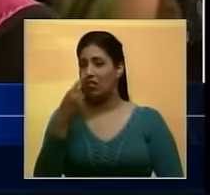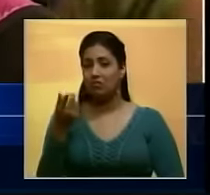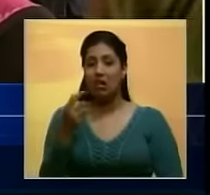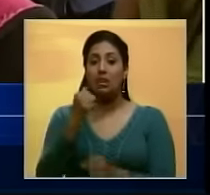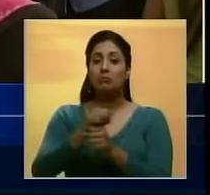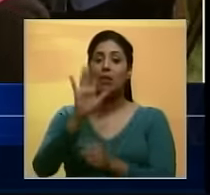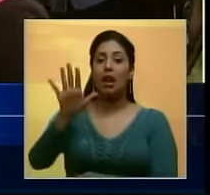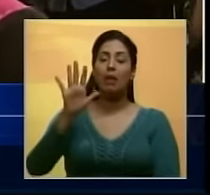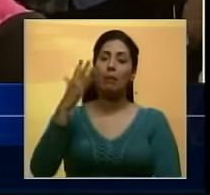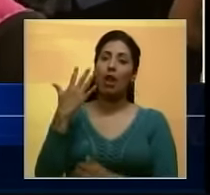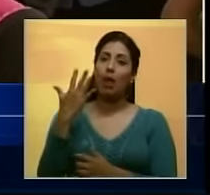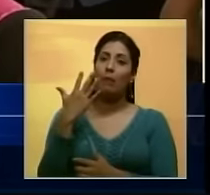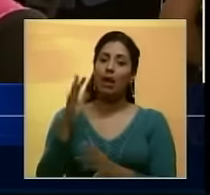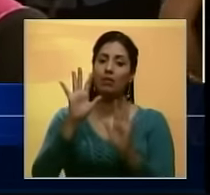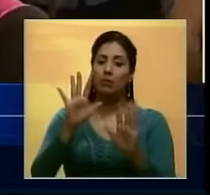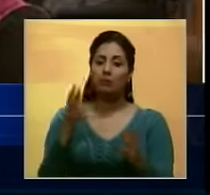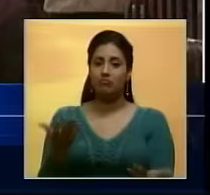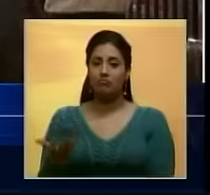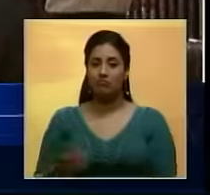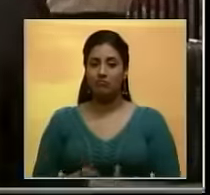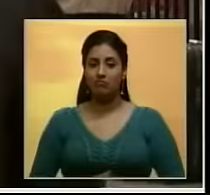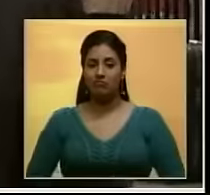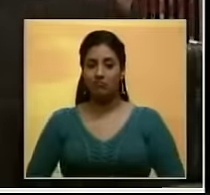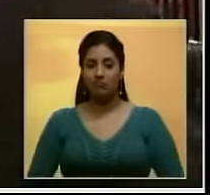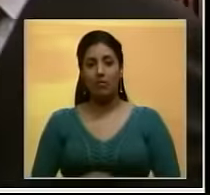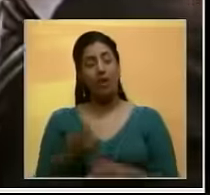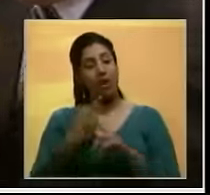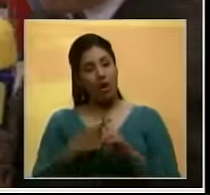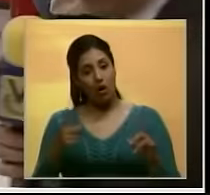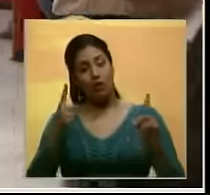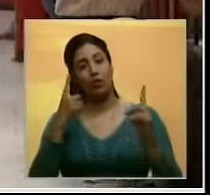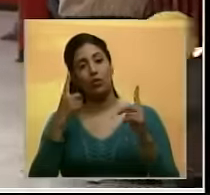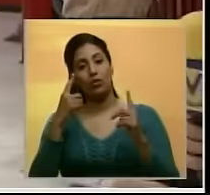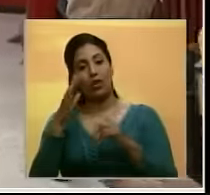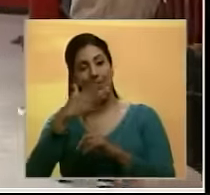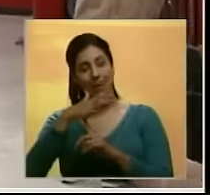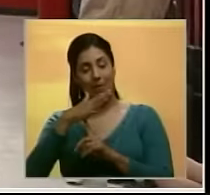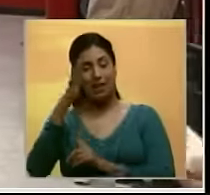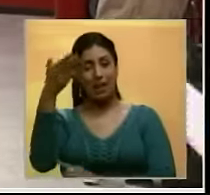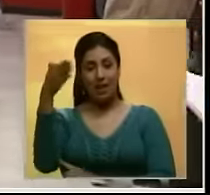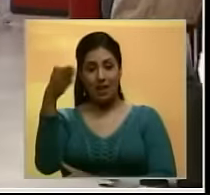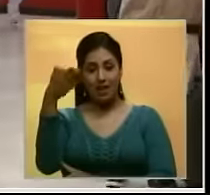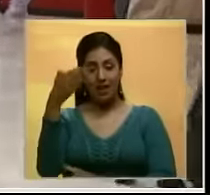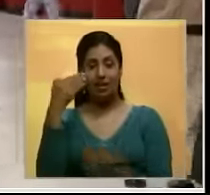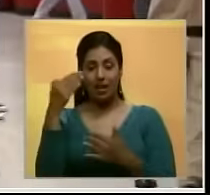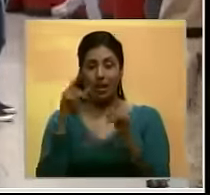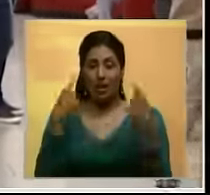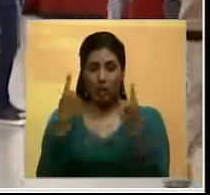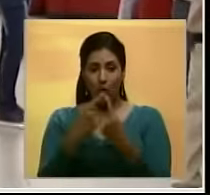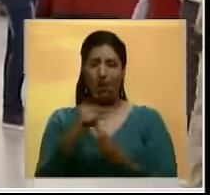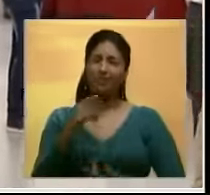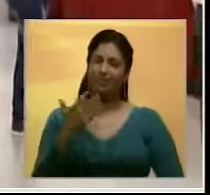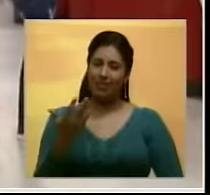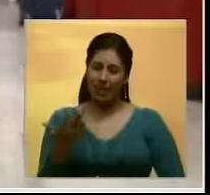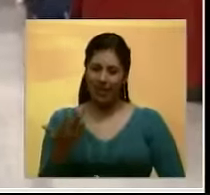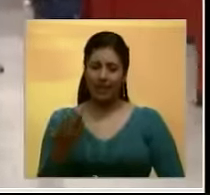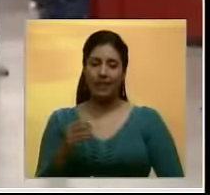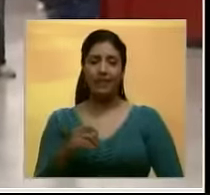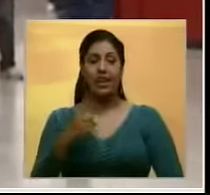Que esperen, que esperen y nada. Y aquí en el terminal de la bandera la situación es muy particular. Puesto que